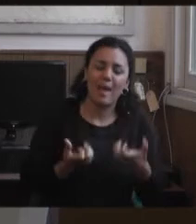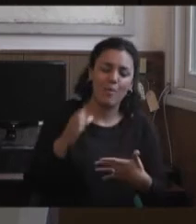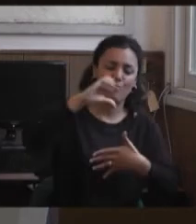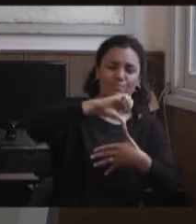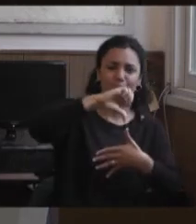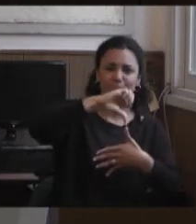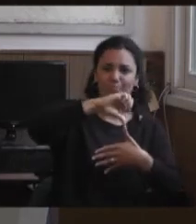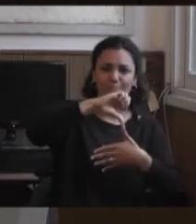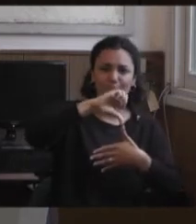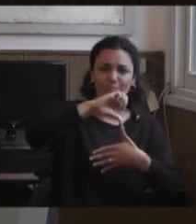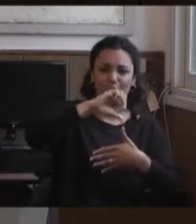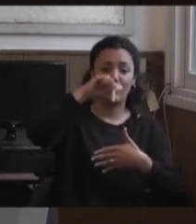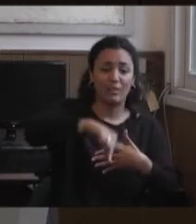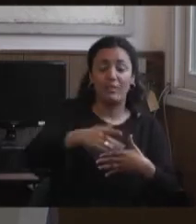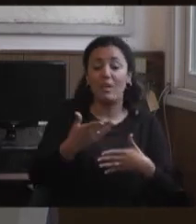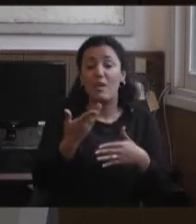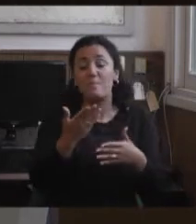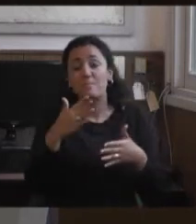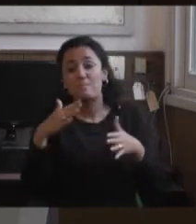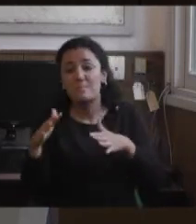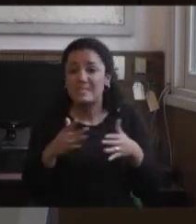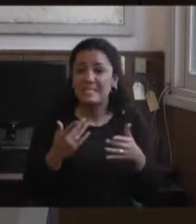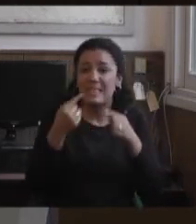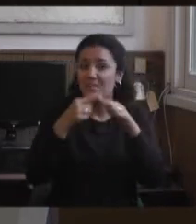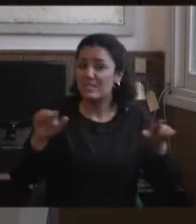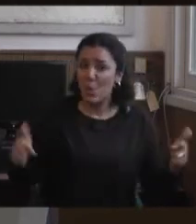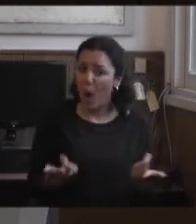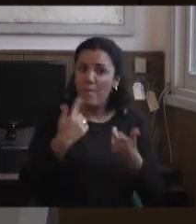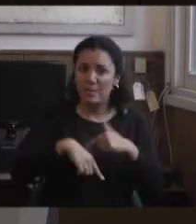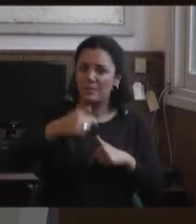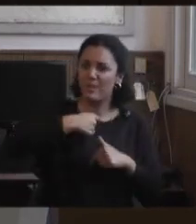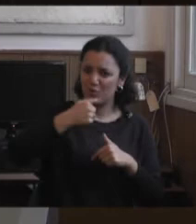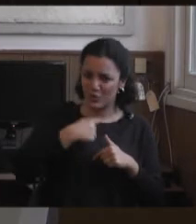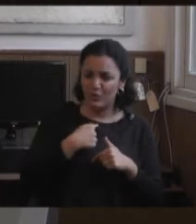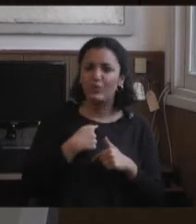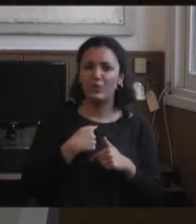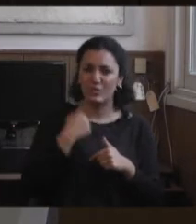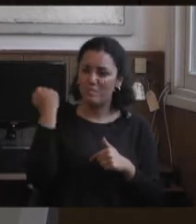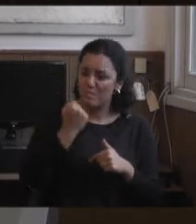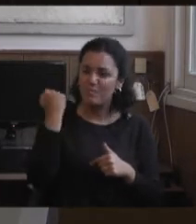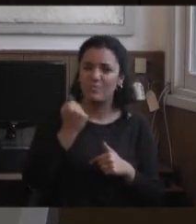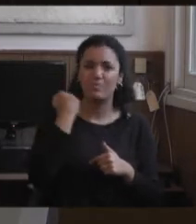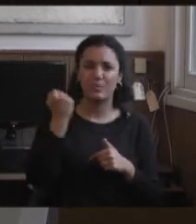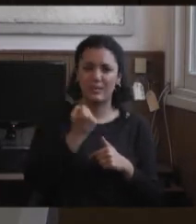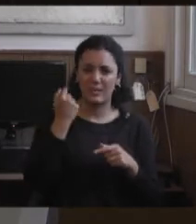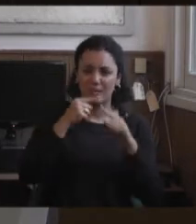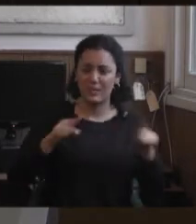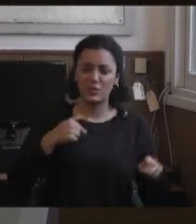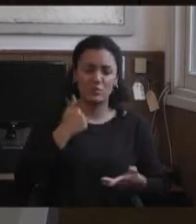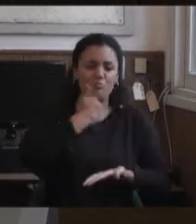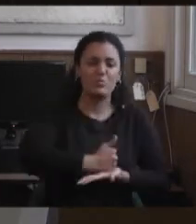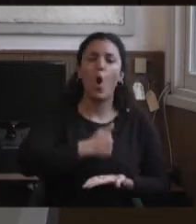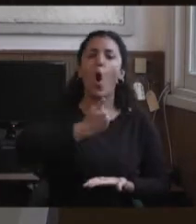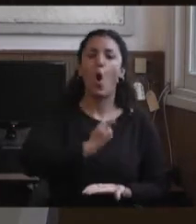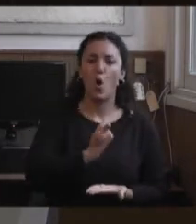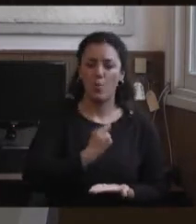Algo que parecía simple, pero para nosotros era esencial poder diferenciar y poder marcar un posicionamiento, porque decíamos que casi todos